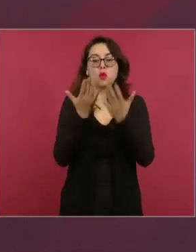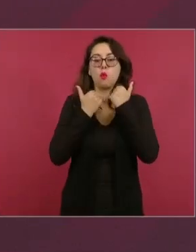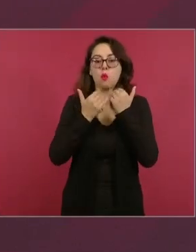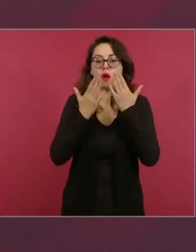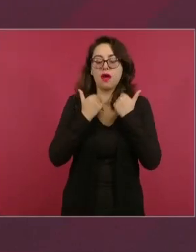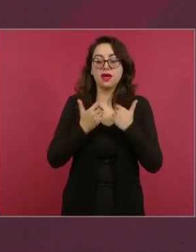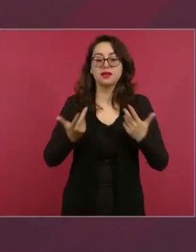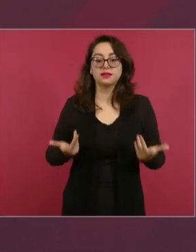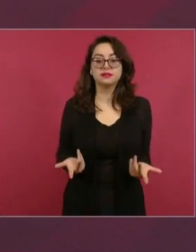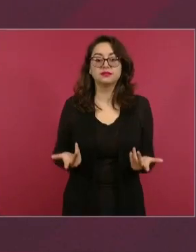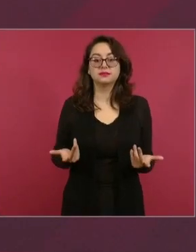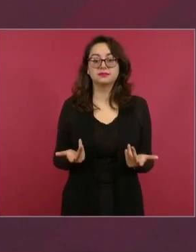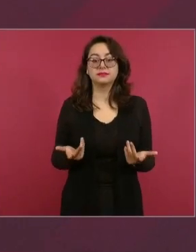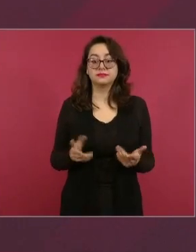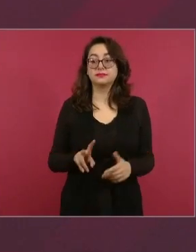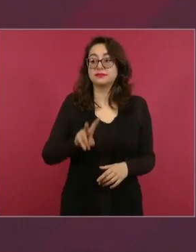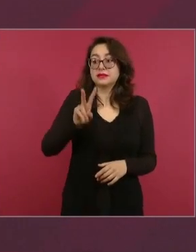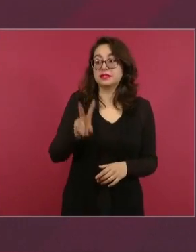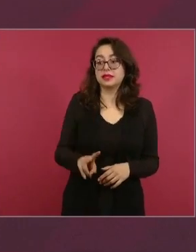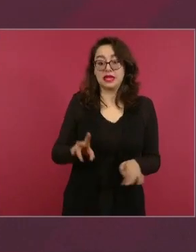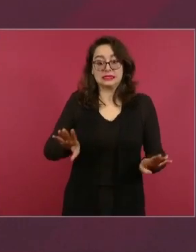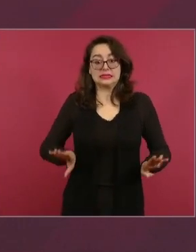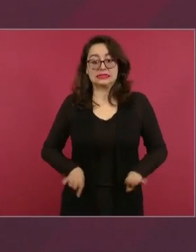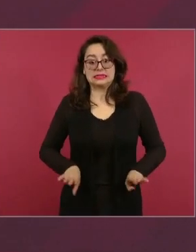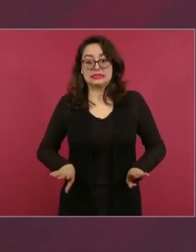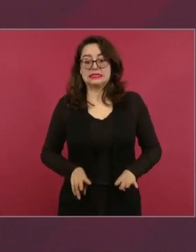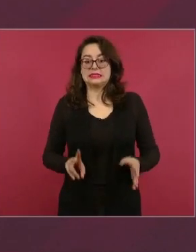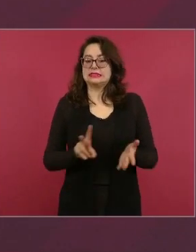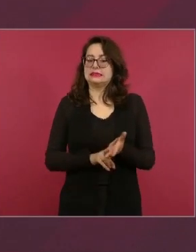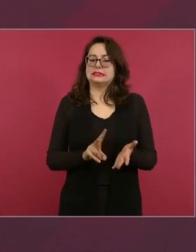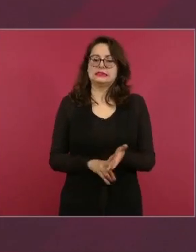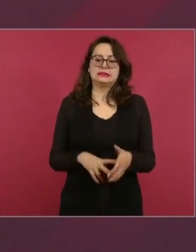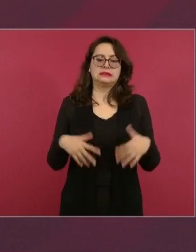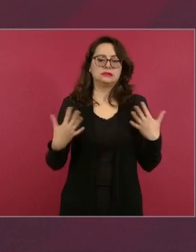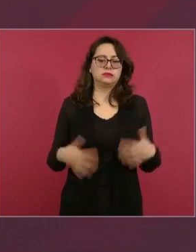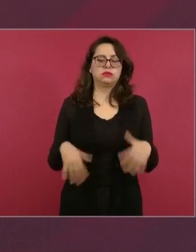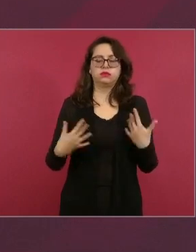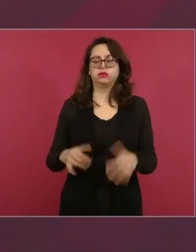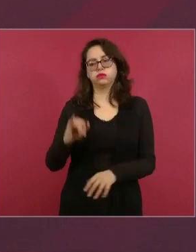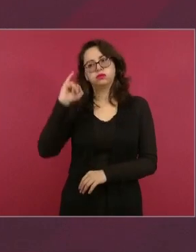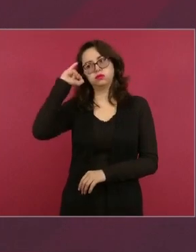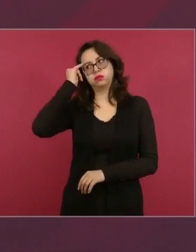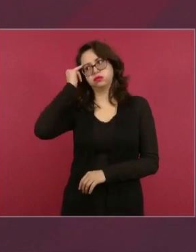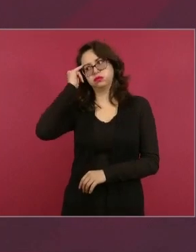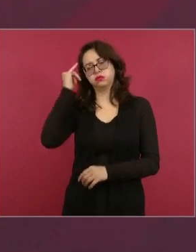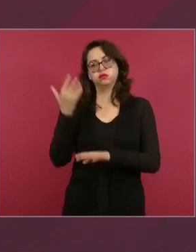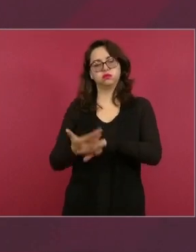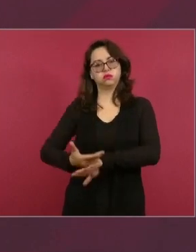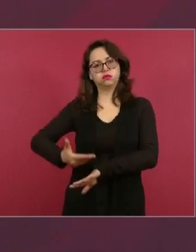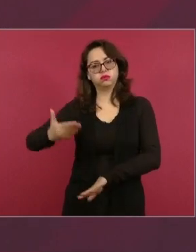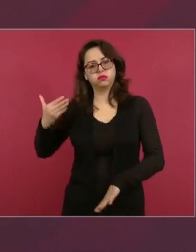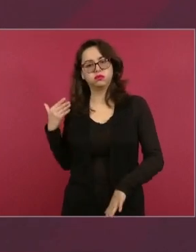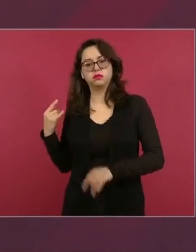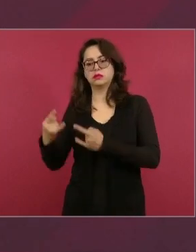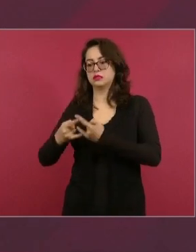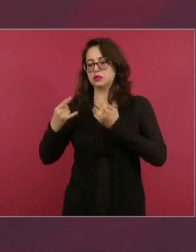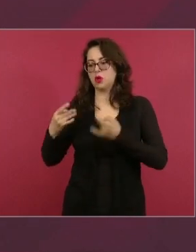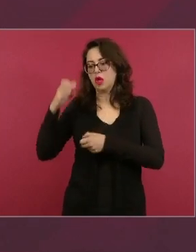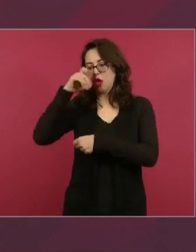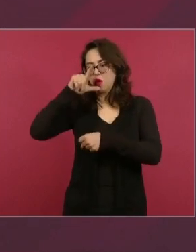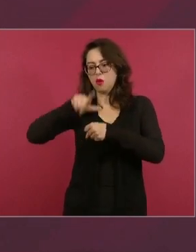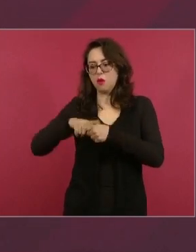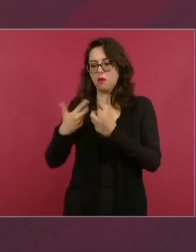Ya quisieran otros países tener este pasado, esta grandeza cultural.